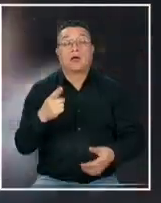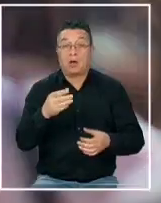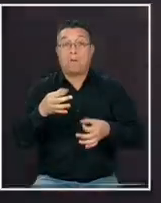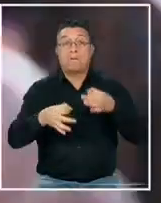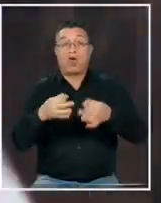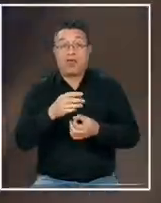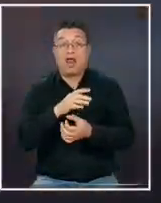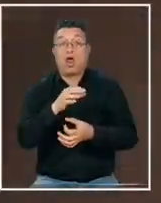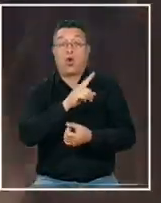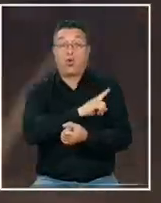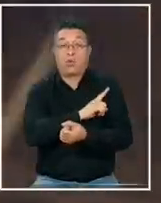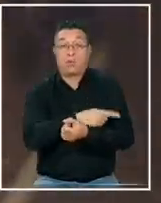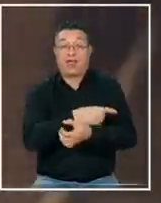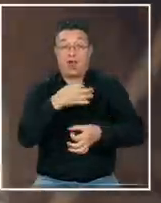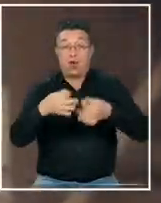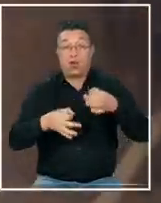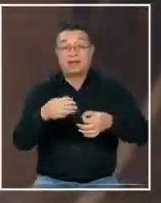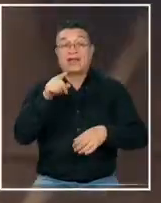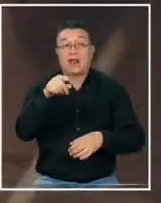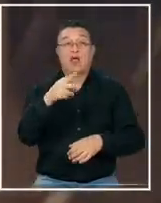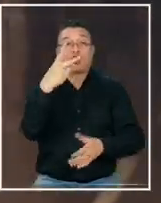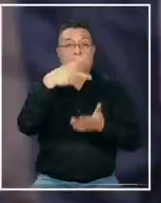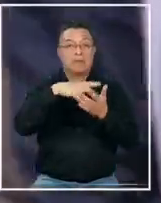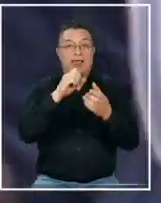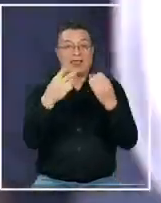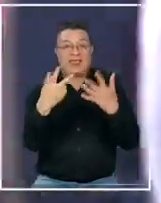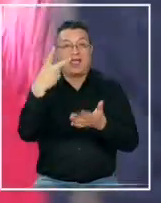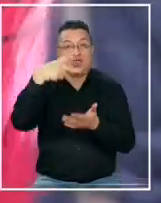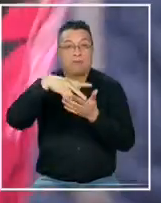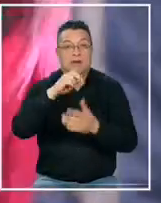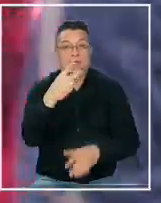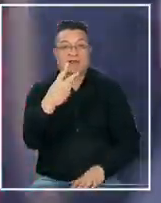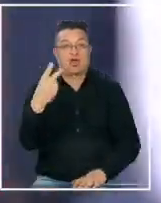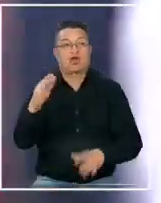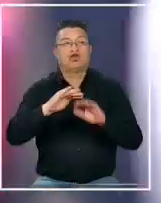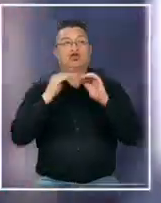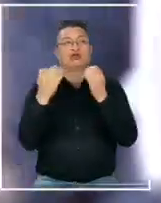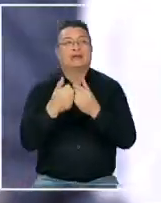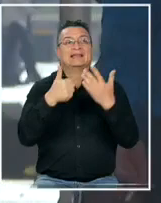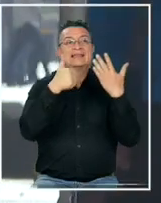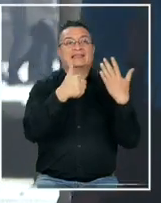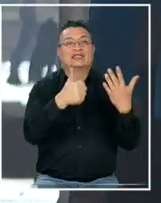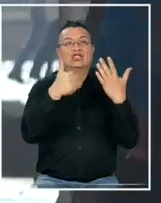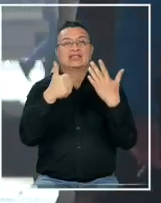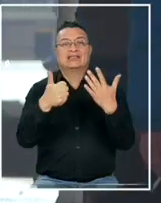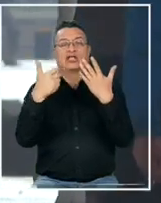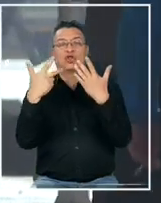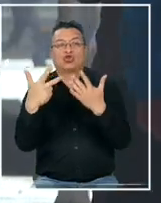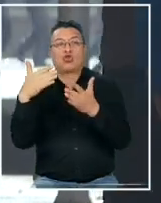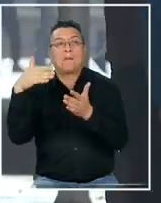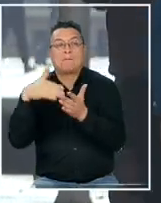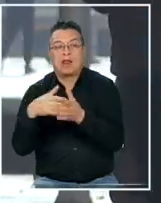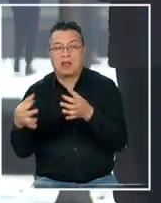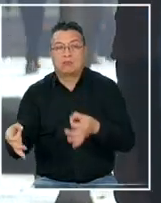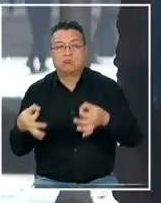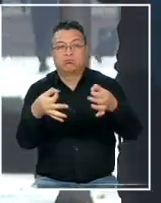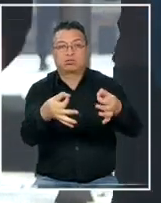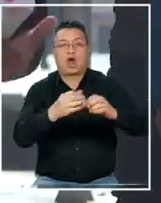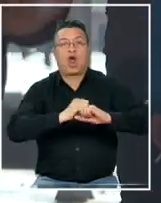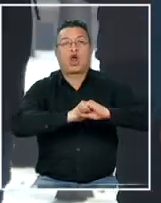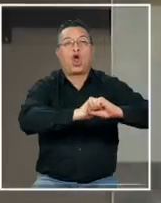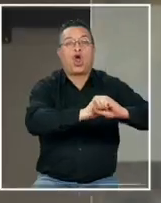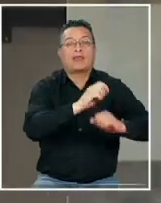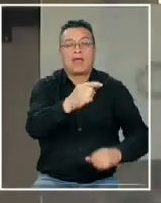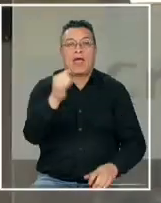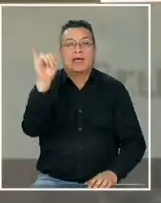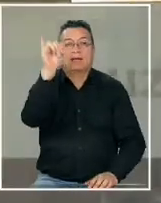Poder Judicial, entre 2010 y 2022 se han presentado un total de 668.000 recursos de protección contra las ISAPRES.